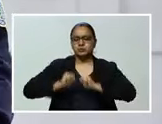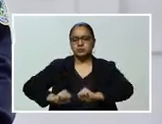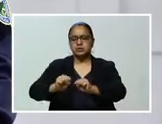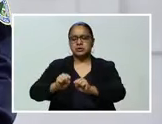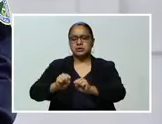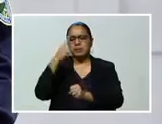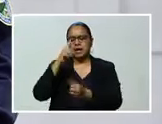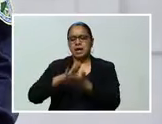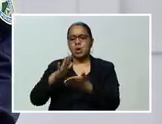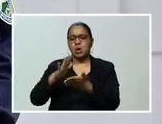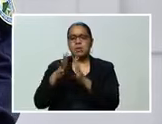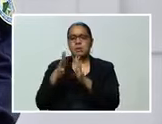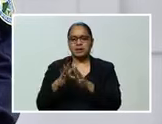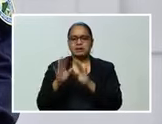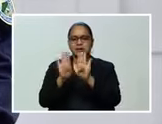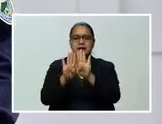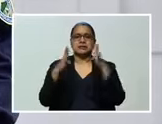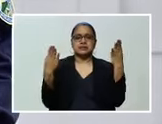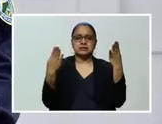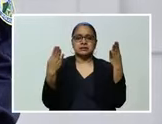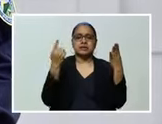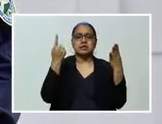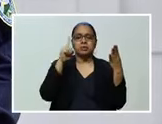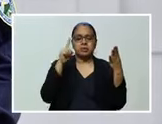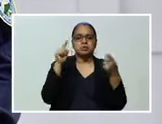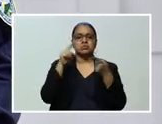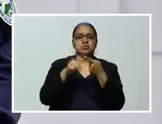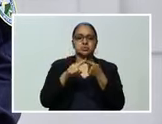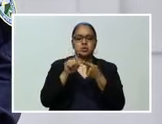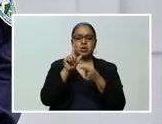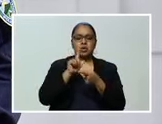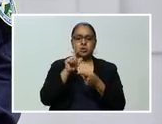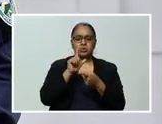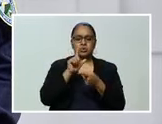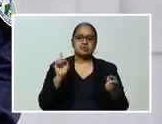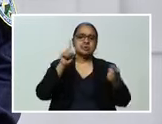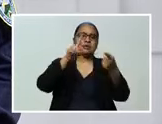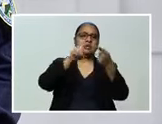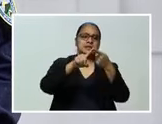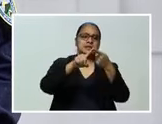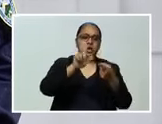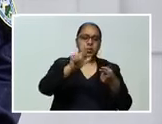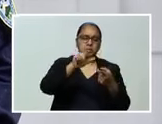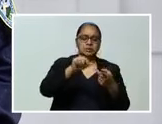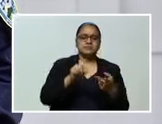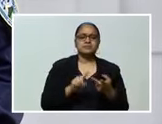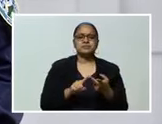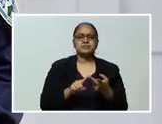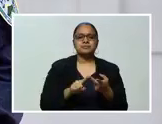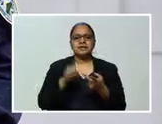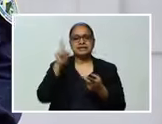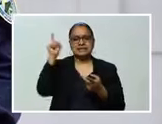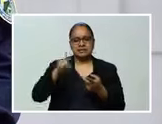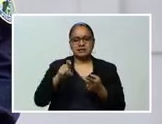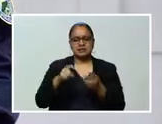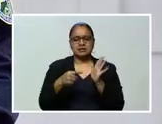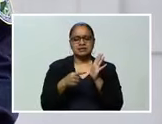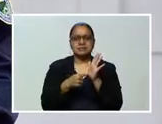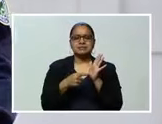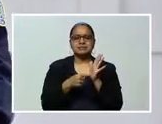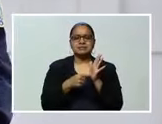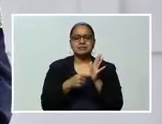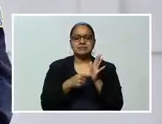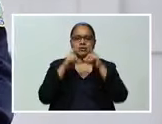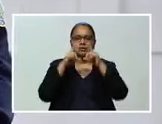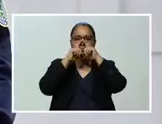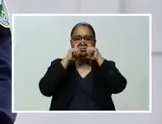permanecerán abiertos únicamente durante los días programados Dotando de manera obligatoria a sus empleados